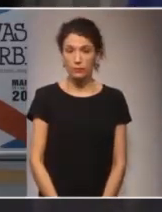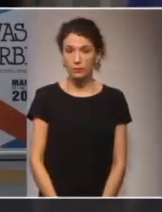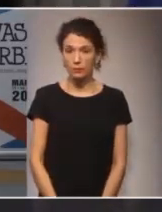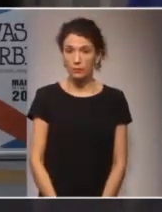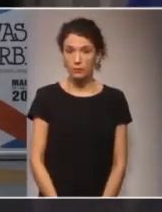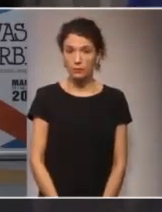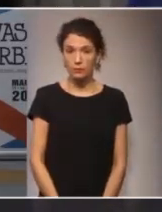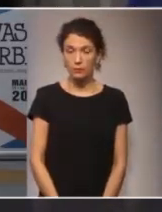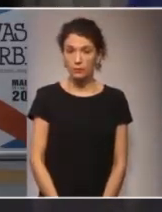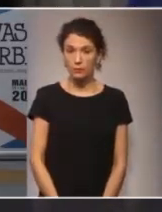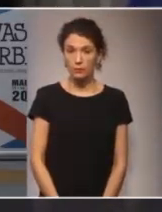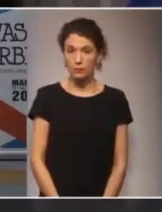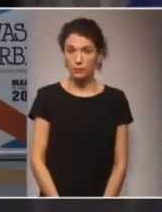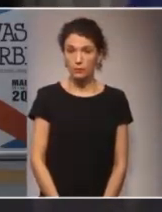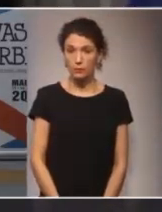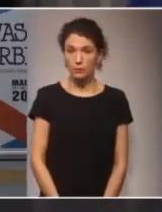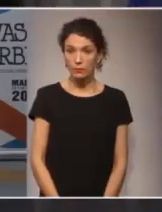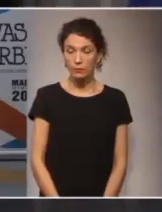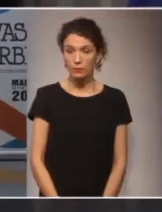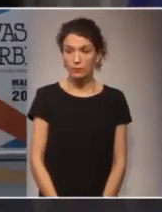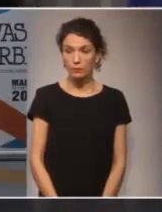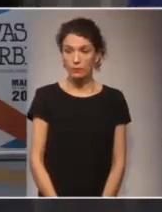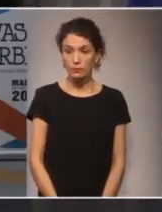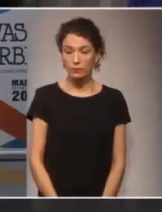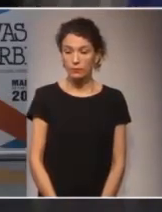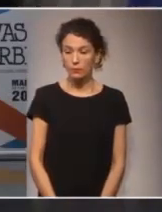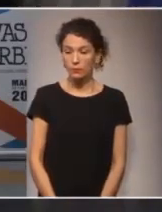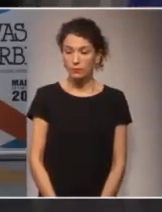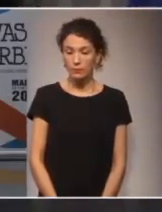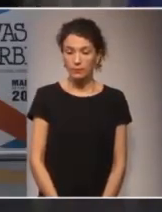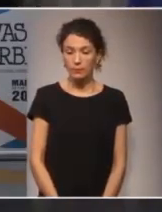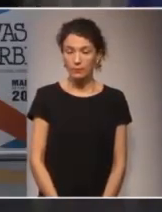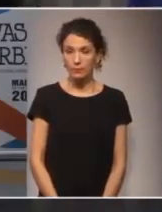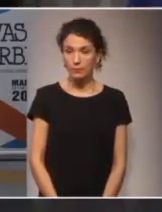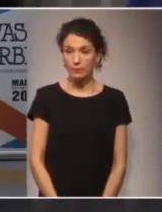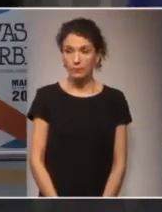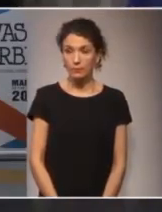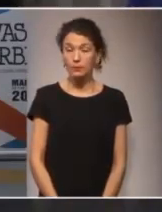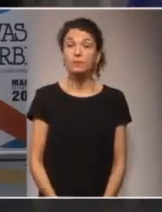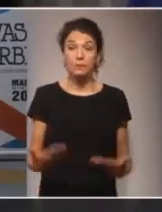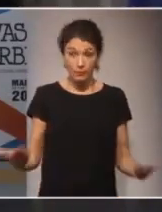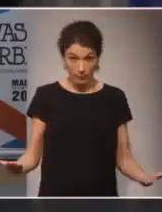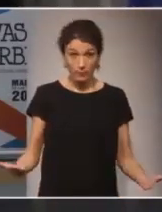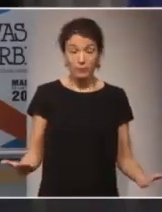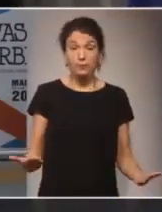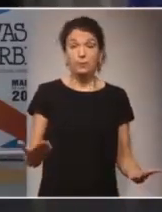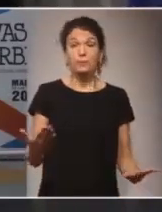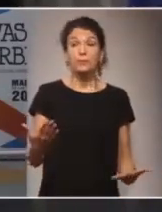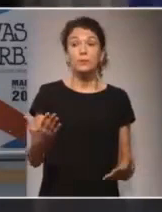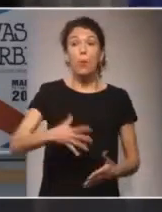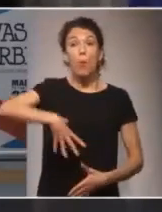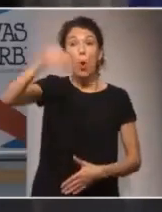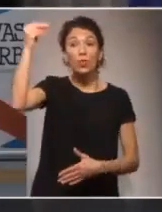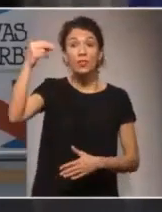told him, If you want to speak, go and speak to the stones. Así, pronunció en la montaña